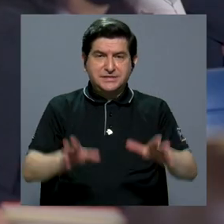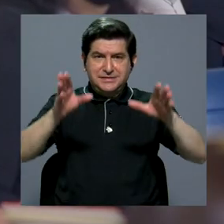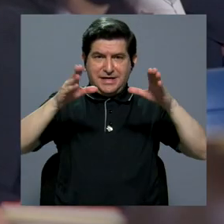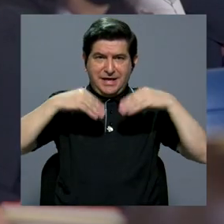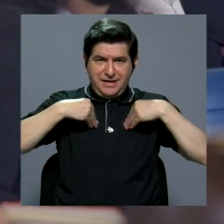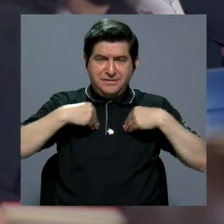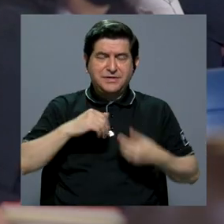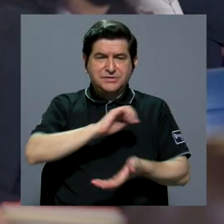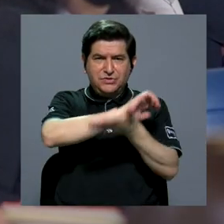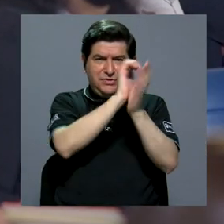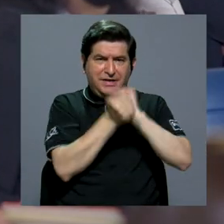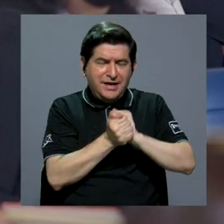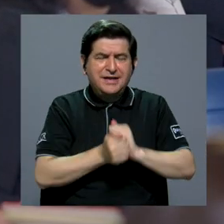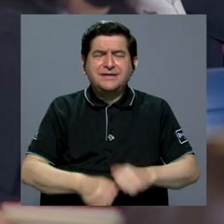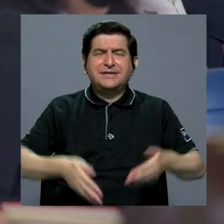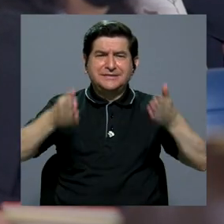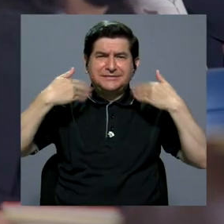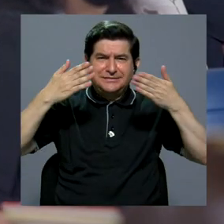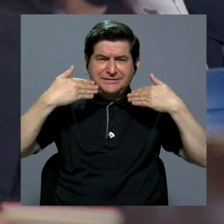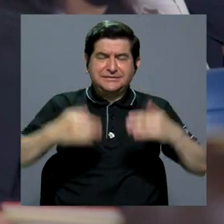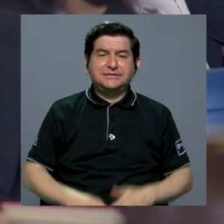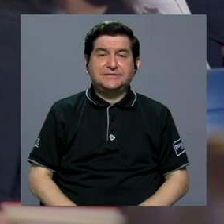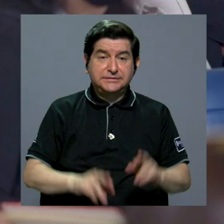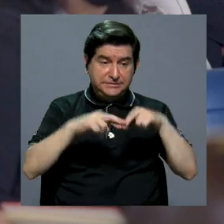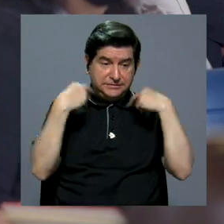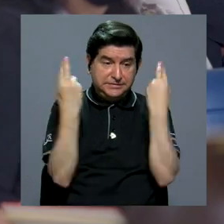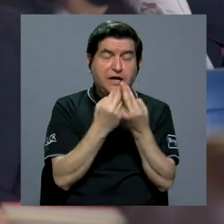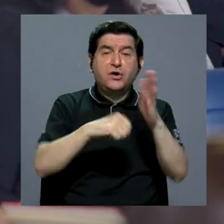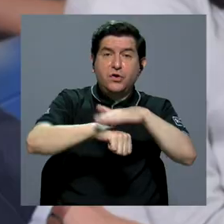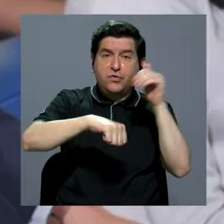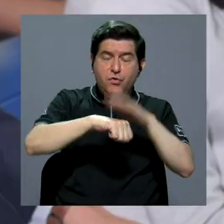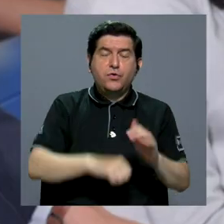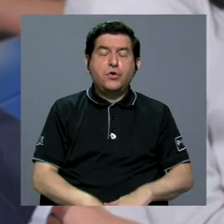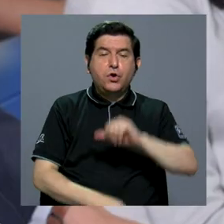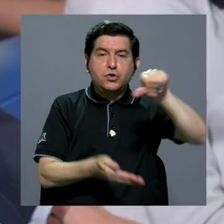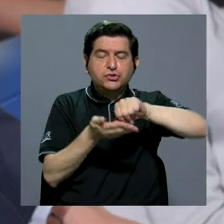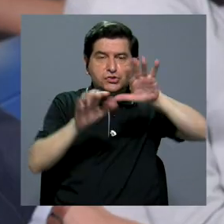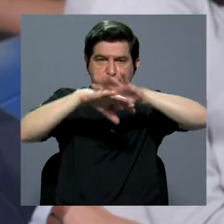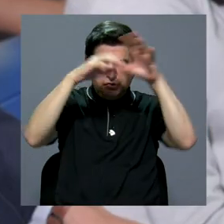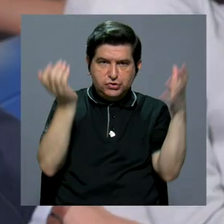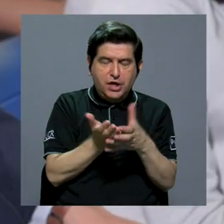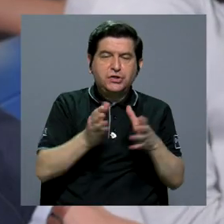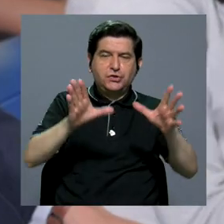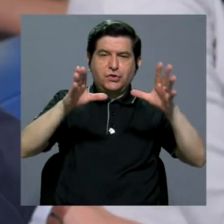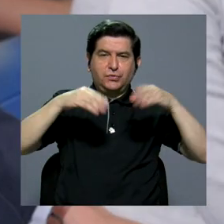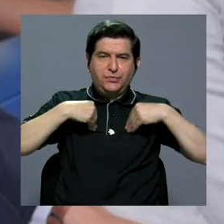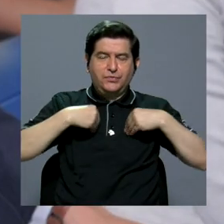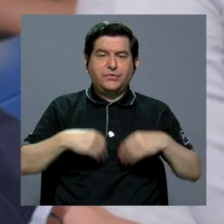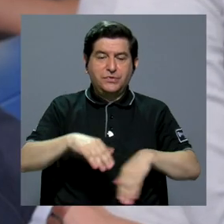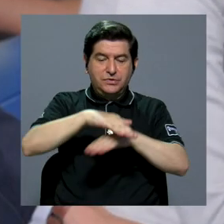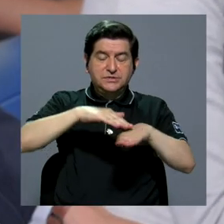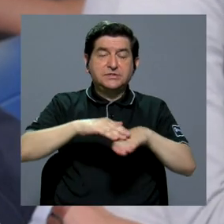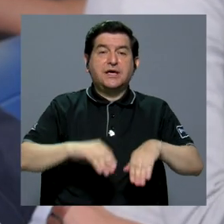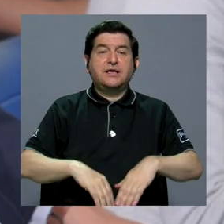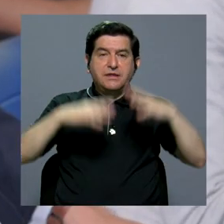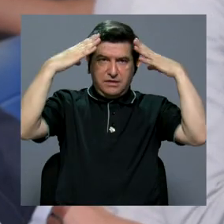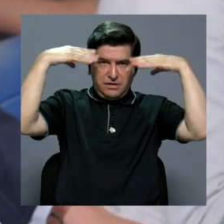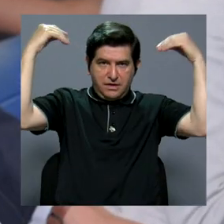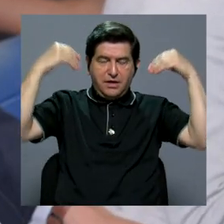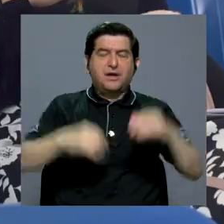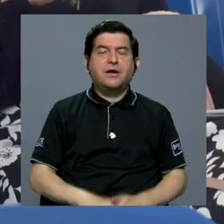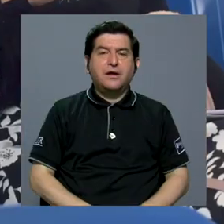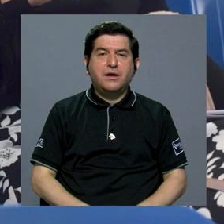adaptación a la crisis climática. El encuentro fue convocado por el Centro Global de Adaptación, con sede en Holanda y